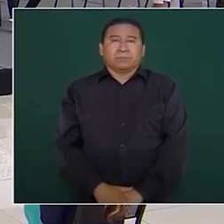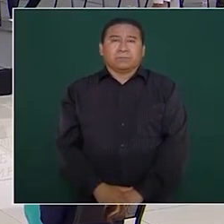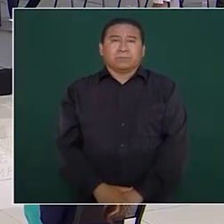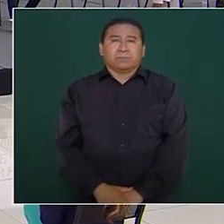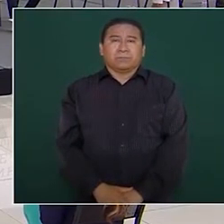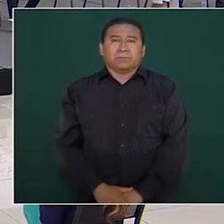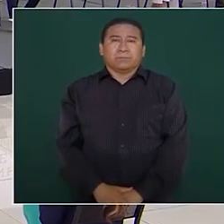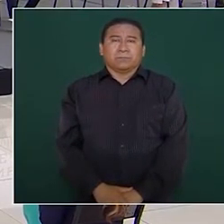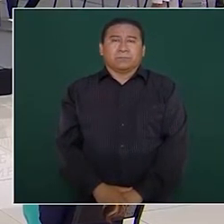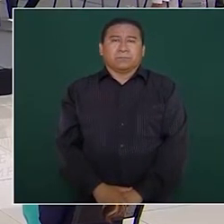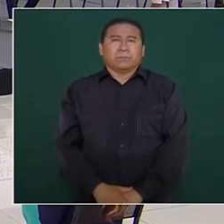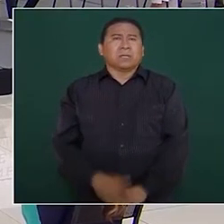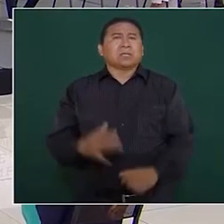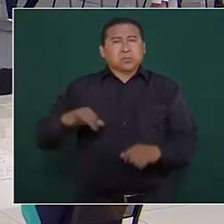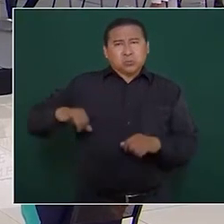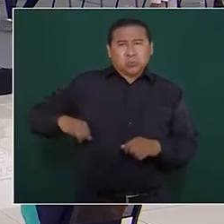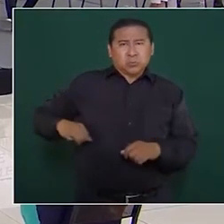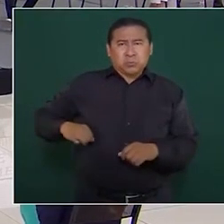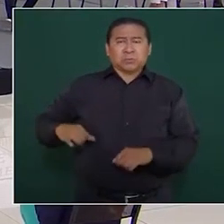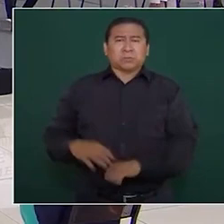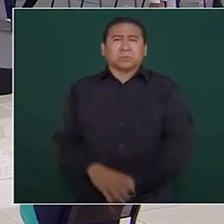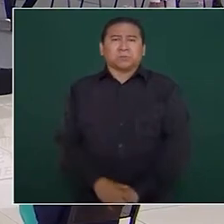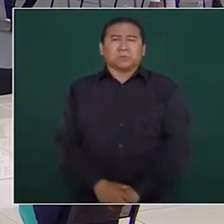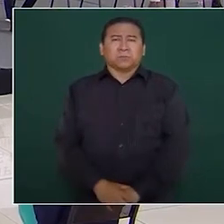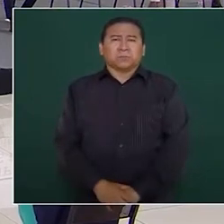hay una serie de intereses